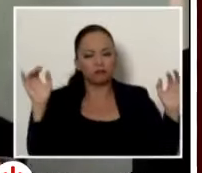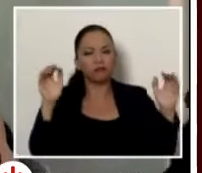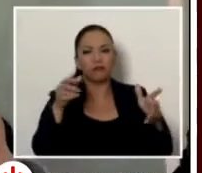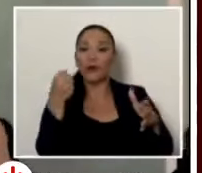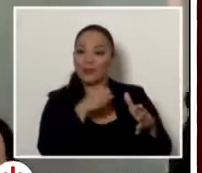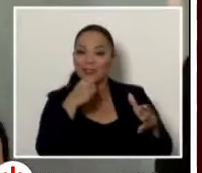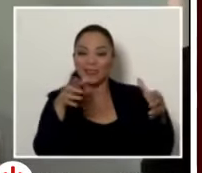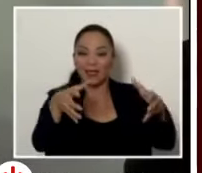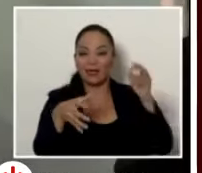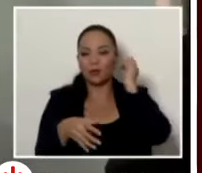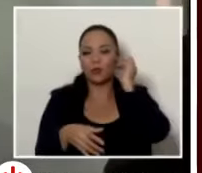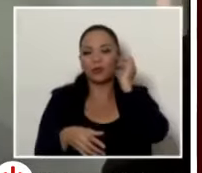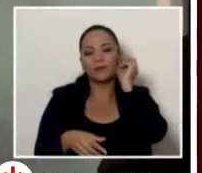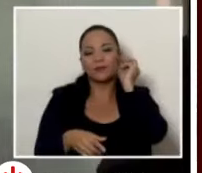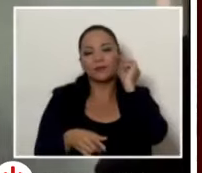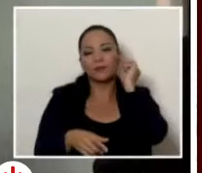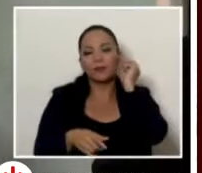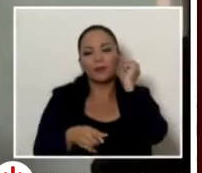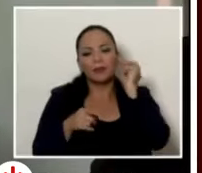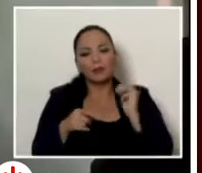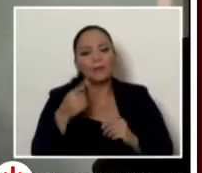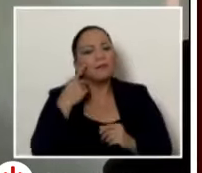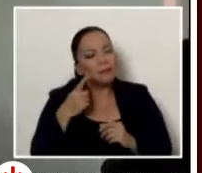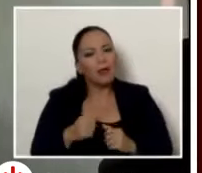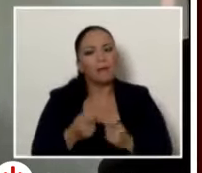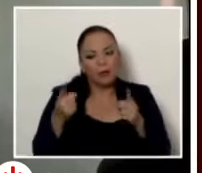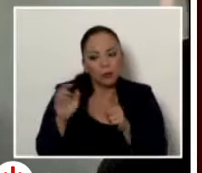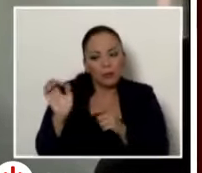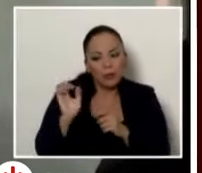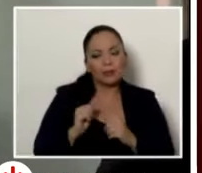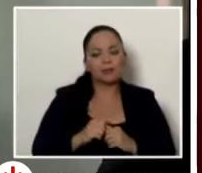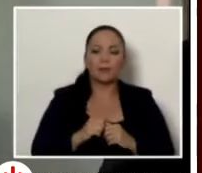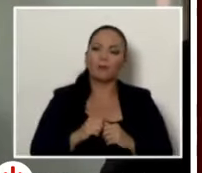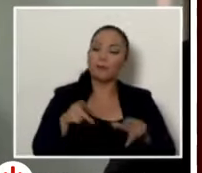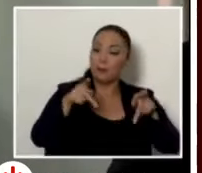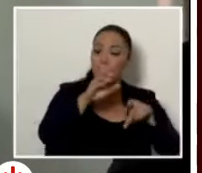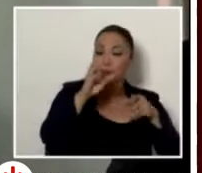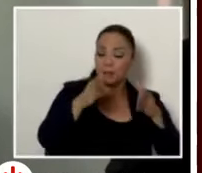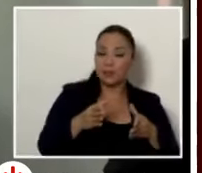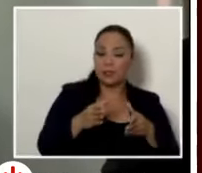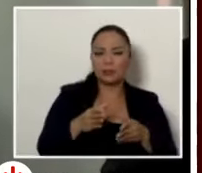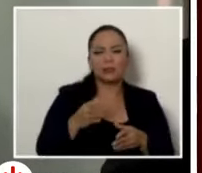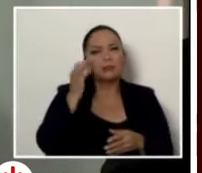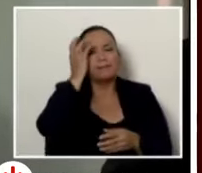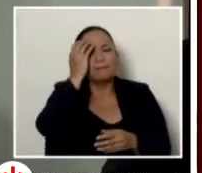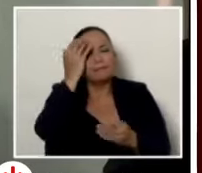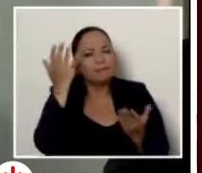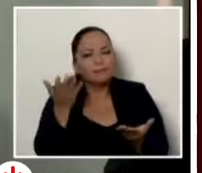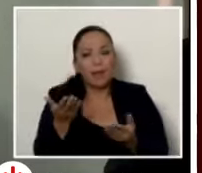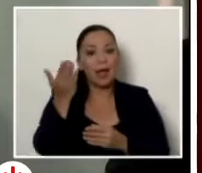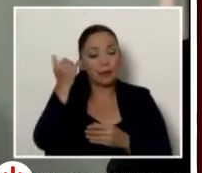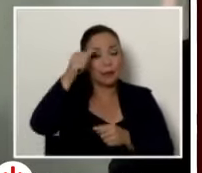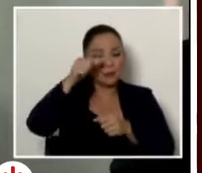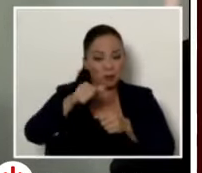la molestia de muchos costarricenses es que el fallo que se dio hace tiempo atrás con lo de la supuesta